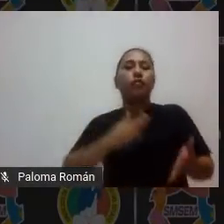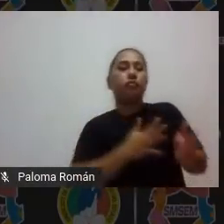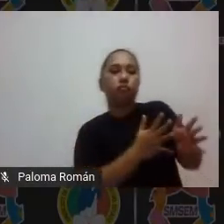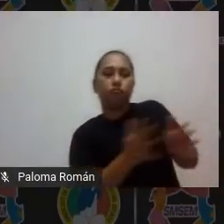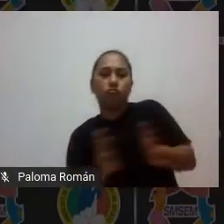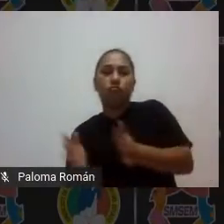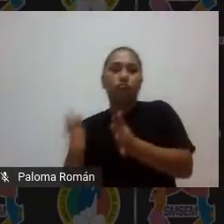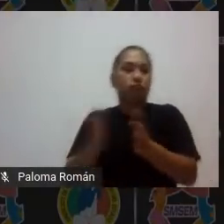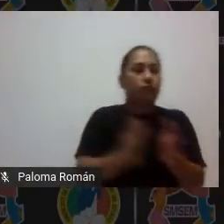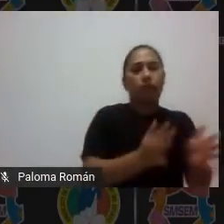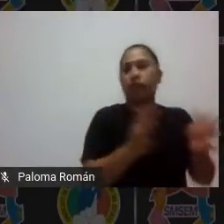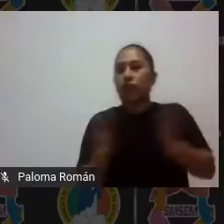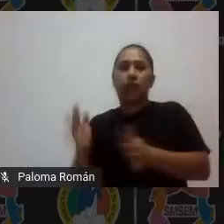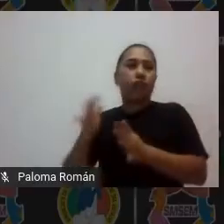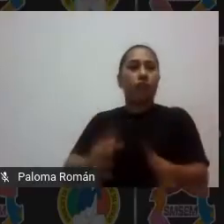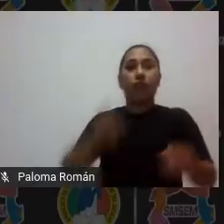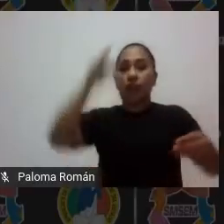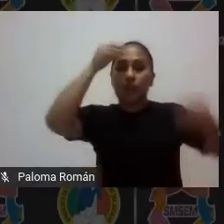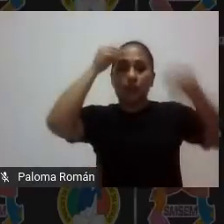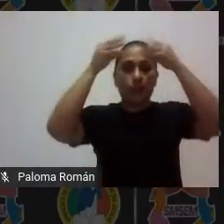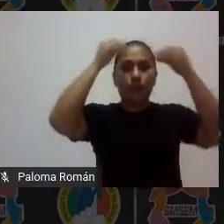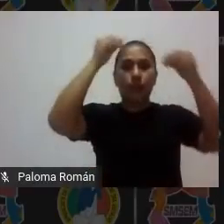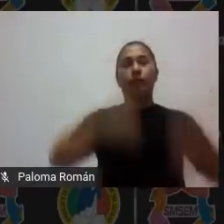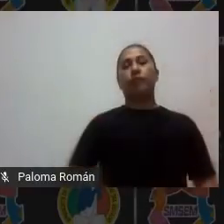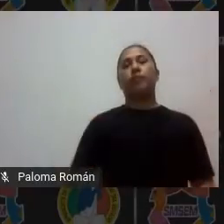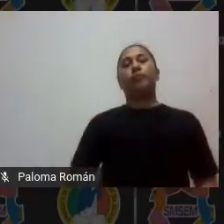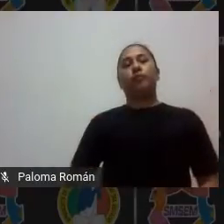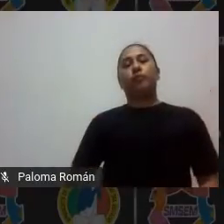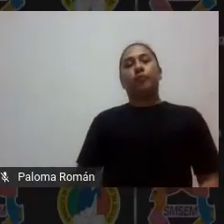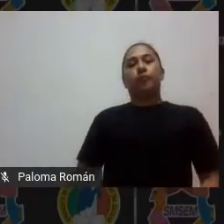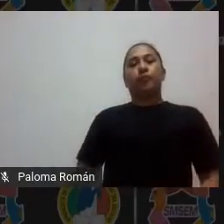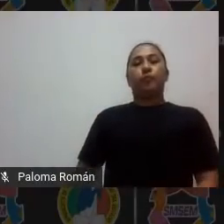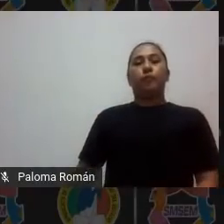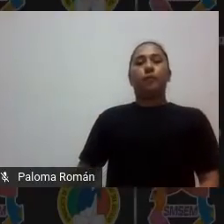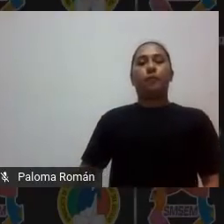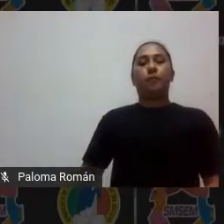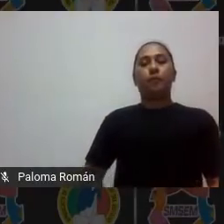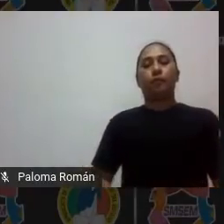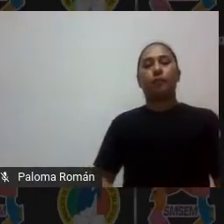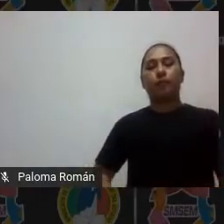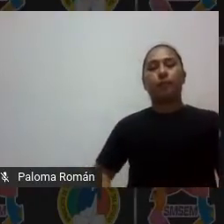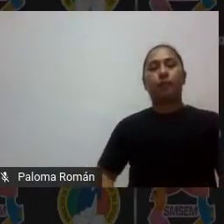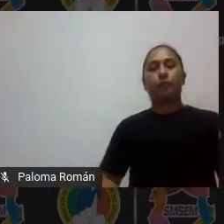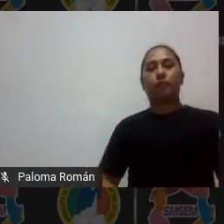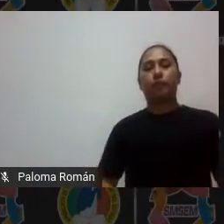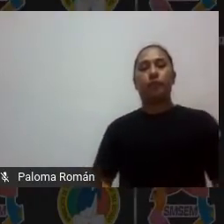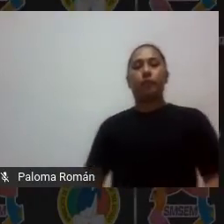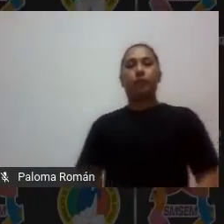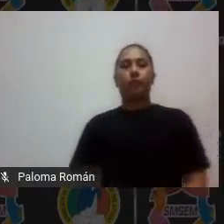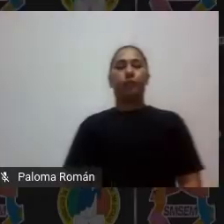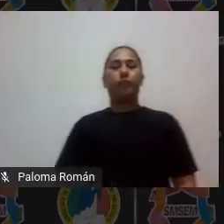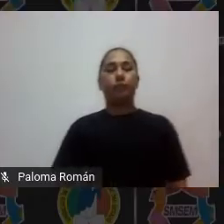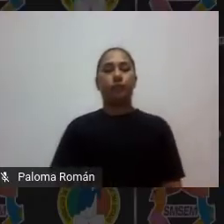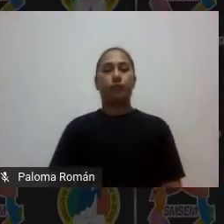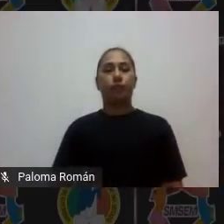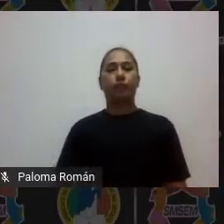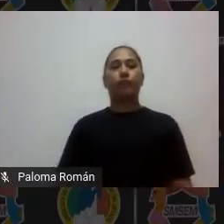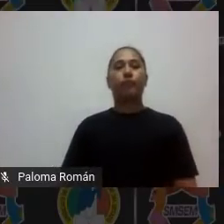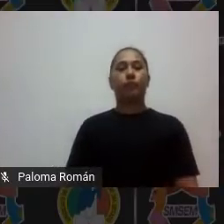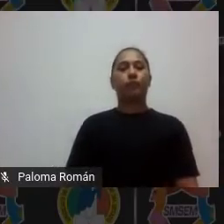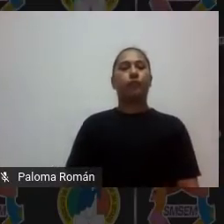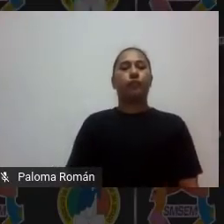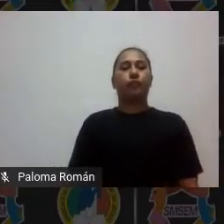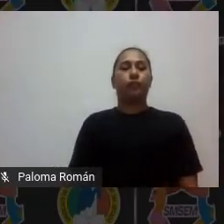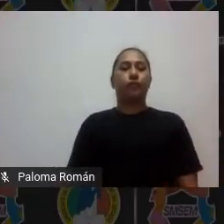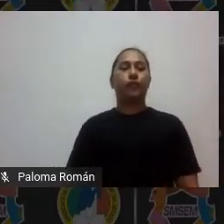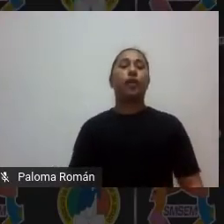maestros sí a tener la mejor actitud no antes ok el